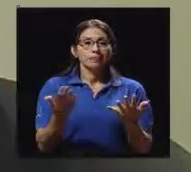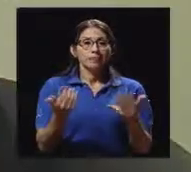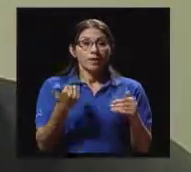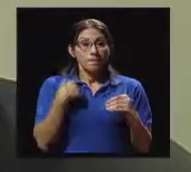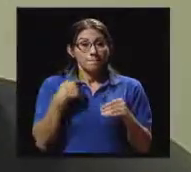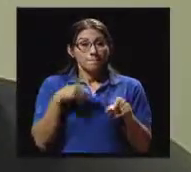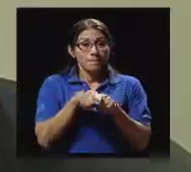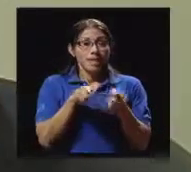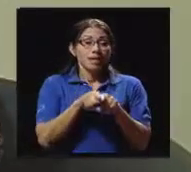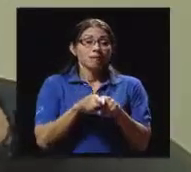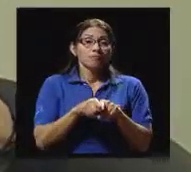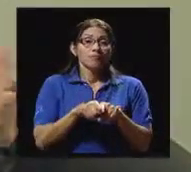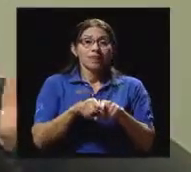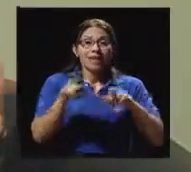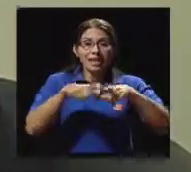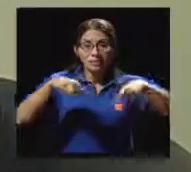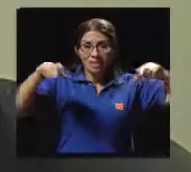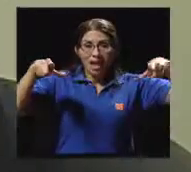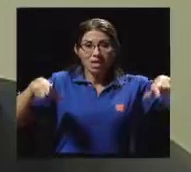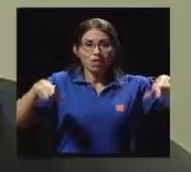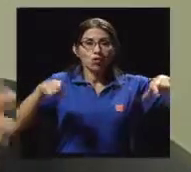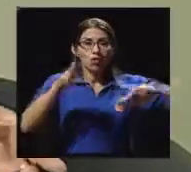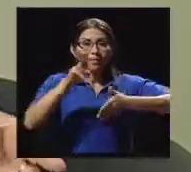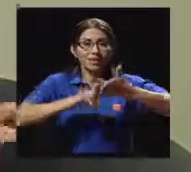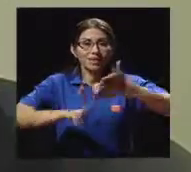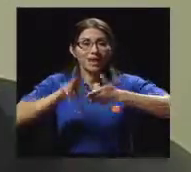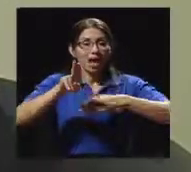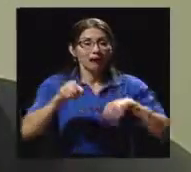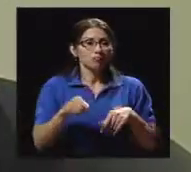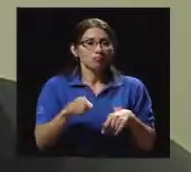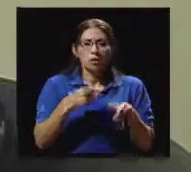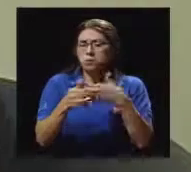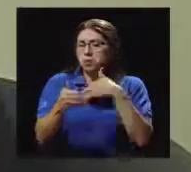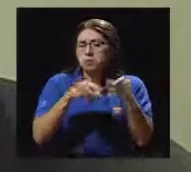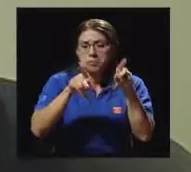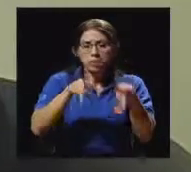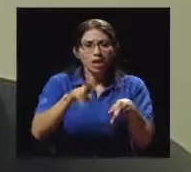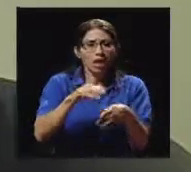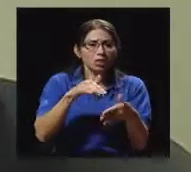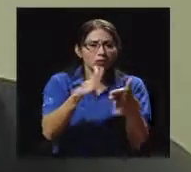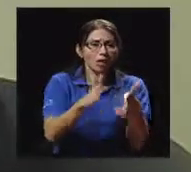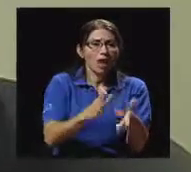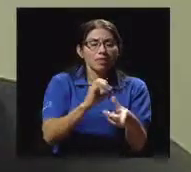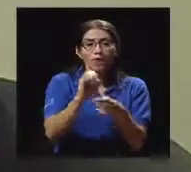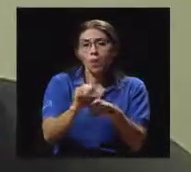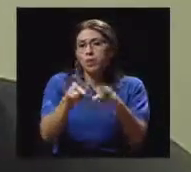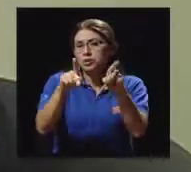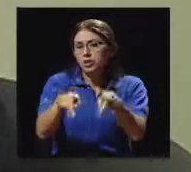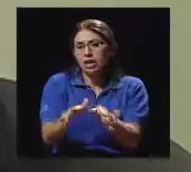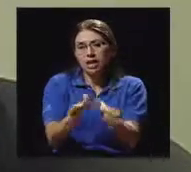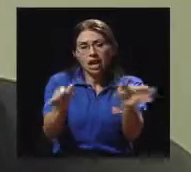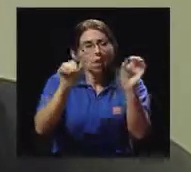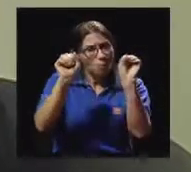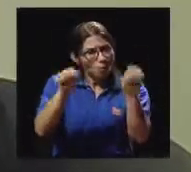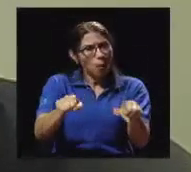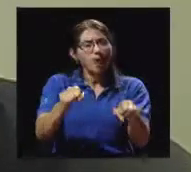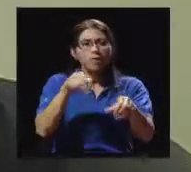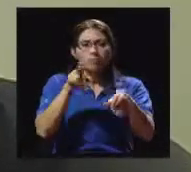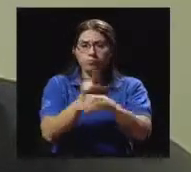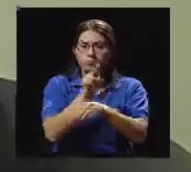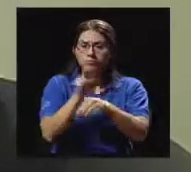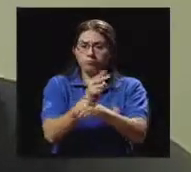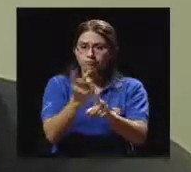el gimnasio universitario, como les decía, tiene esta particularidad, tanto para usuario como para personas fuera de la